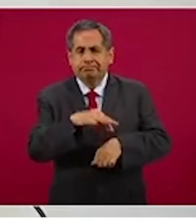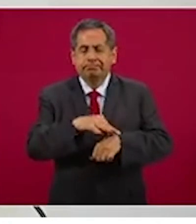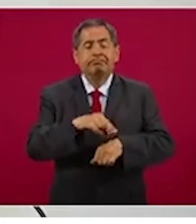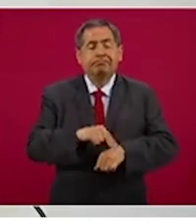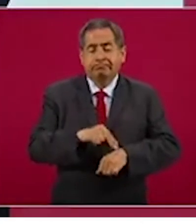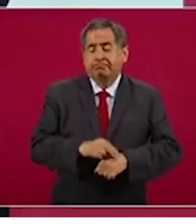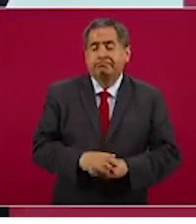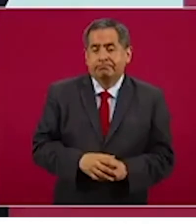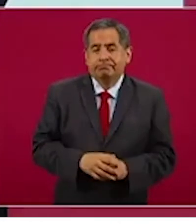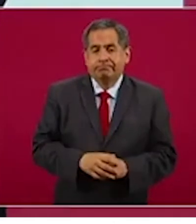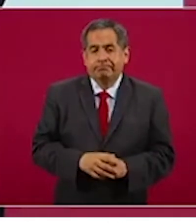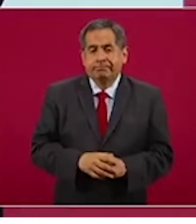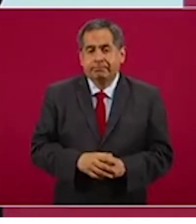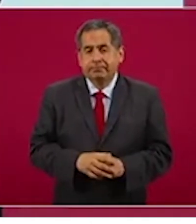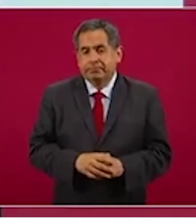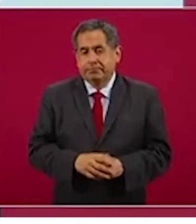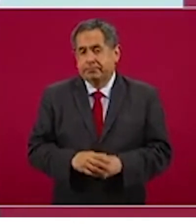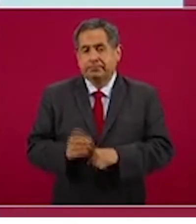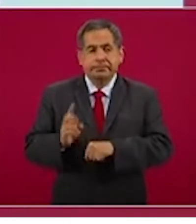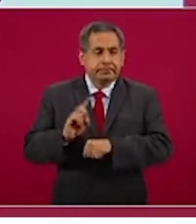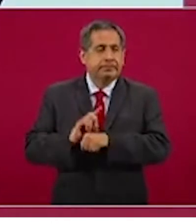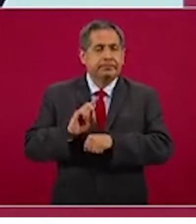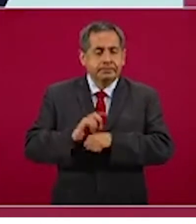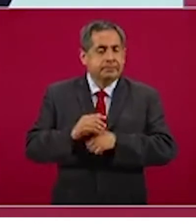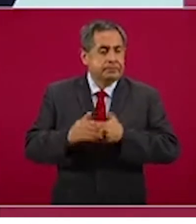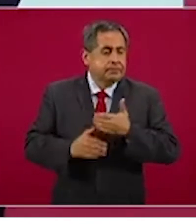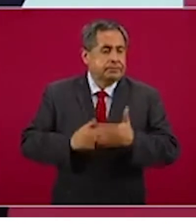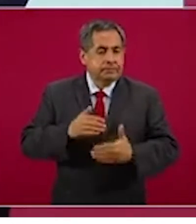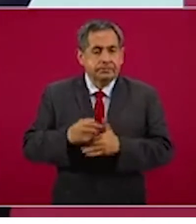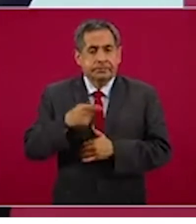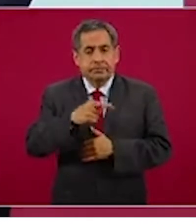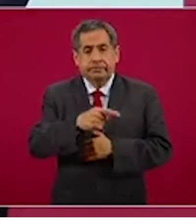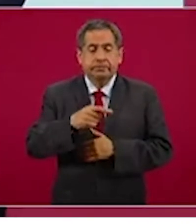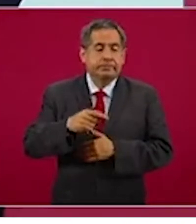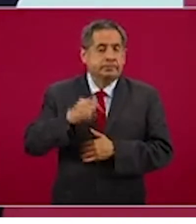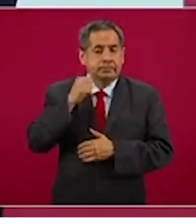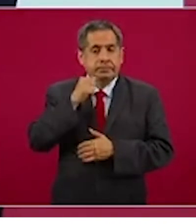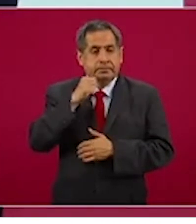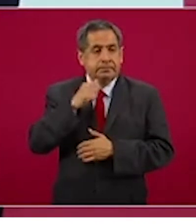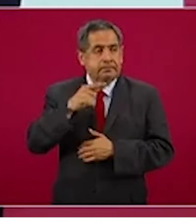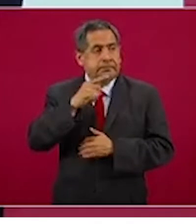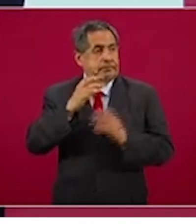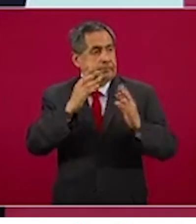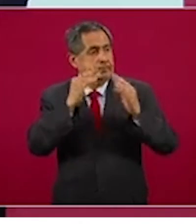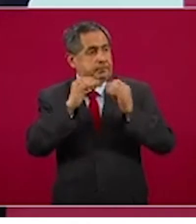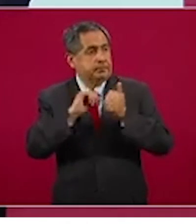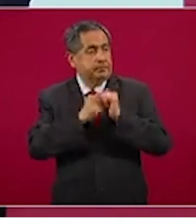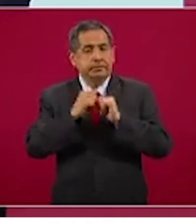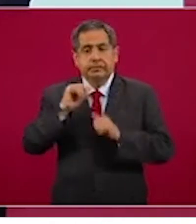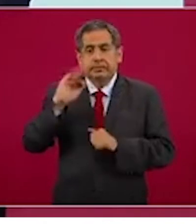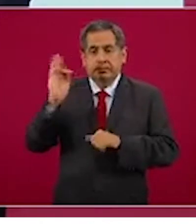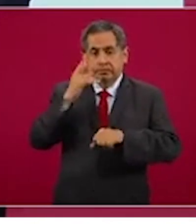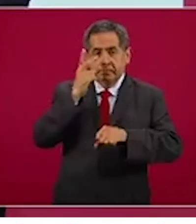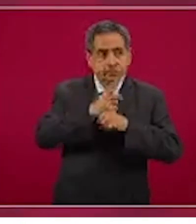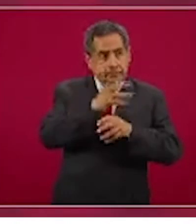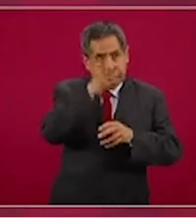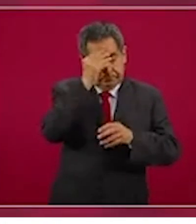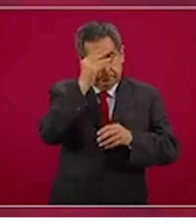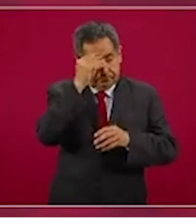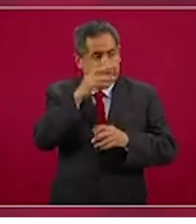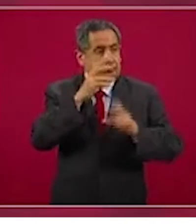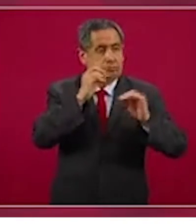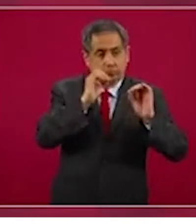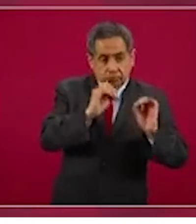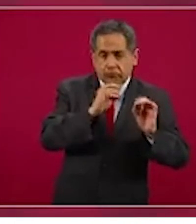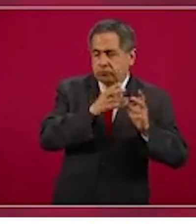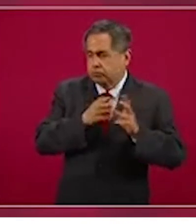con día, desde las primeras prácticas en la facultad hasta las horas más difíciles frente a los